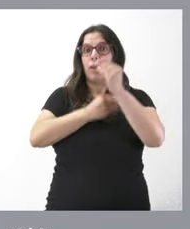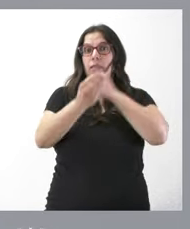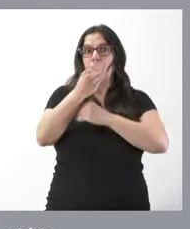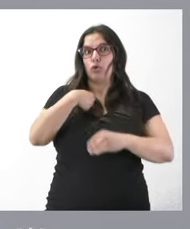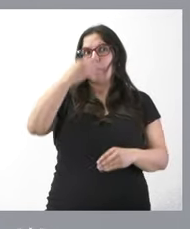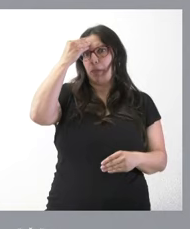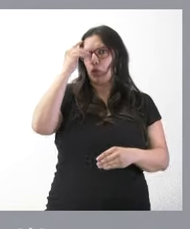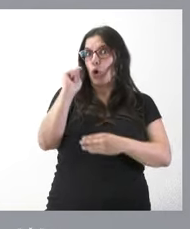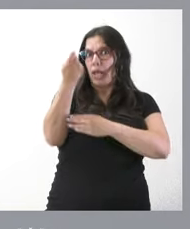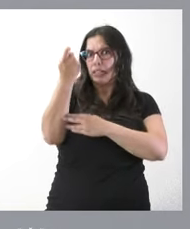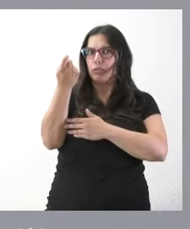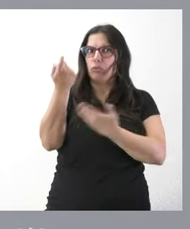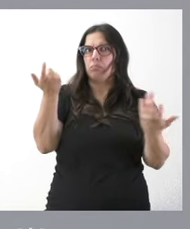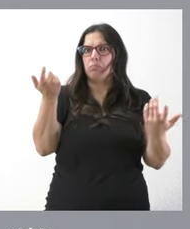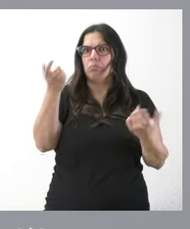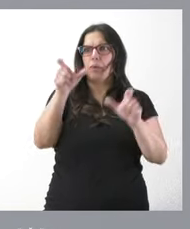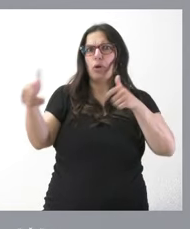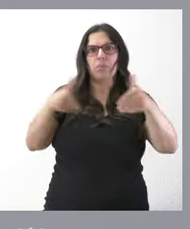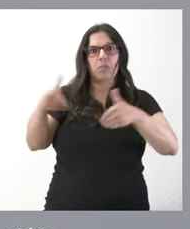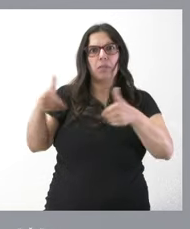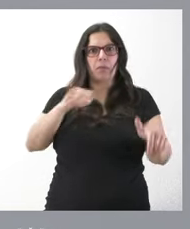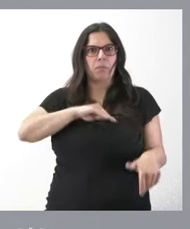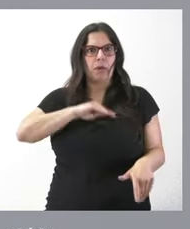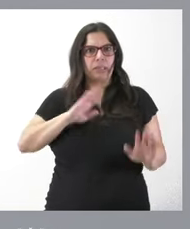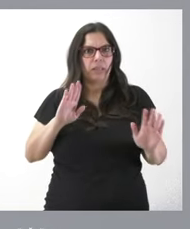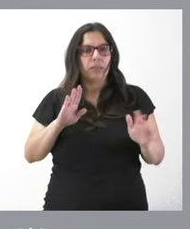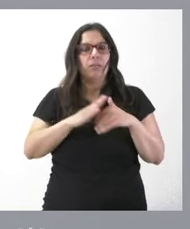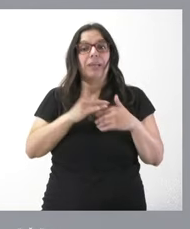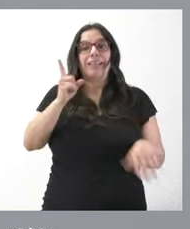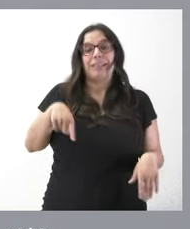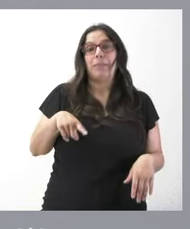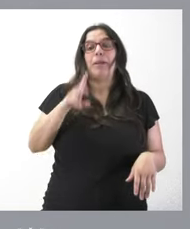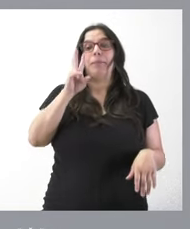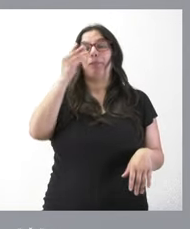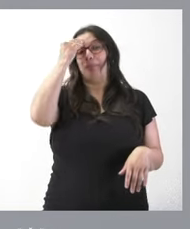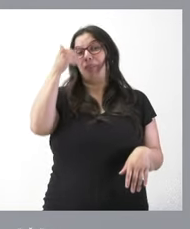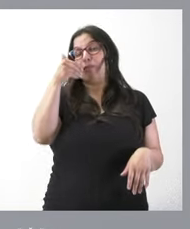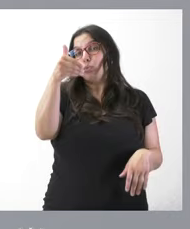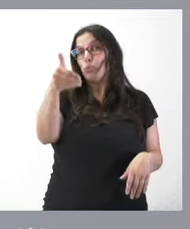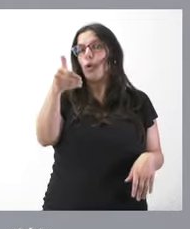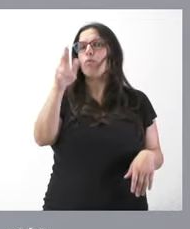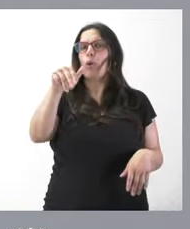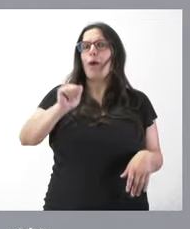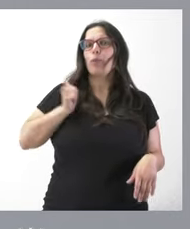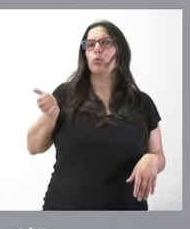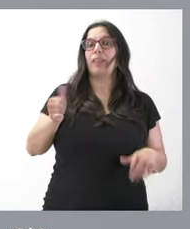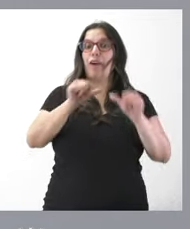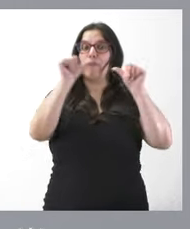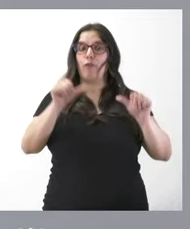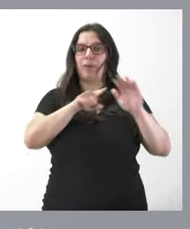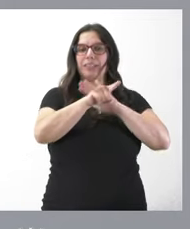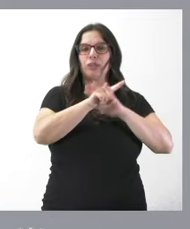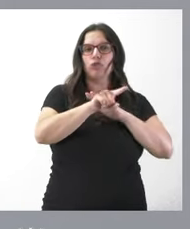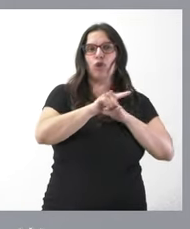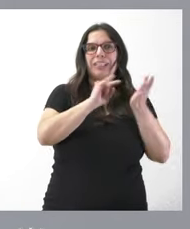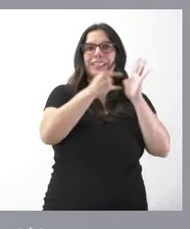es son muchas las personas que lo están pidiendo y lo que también vemos en el futuro es la oportunidad de ir encauzando hacia nuevos mecanismos